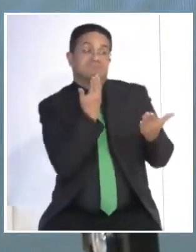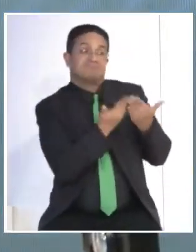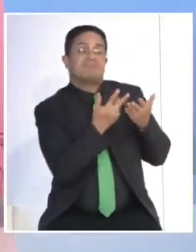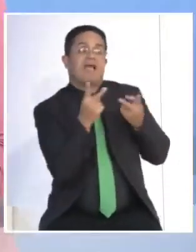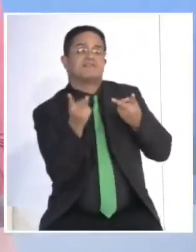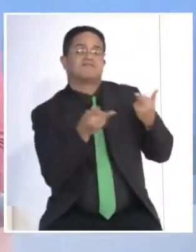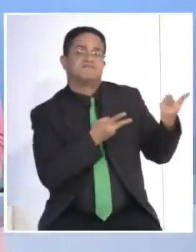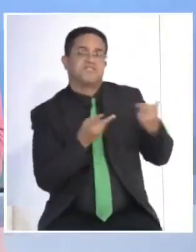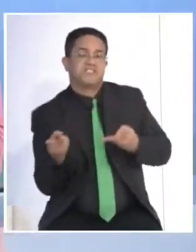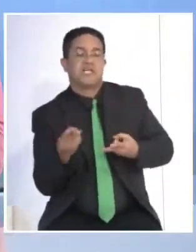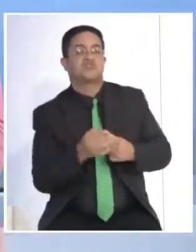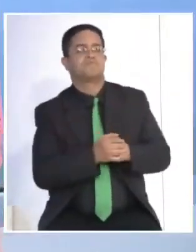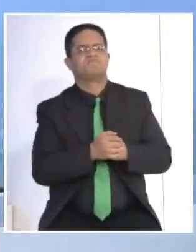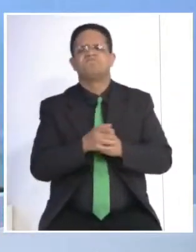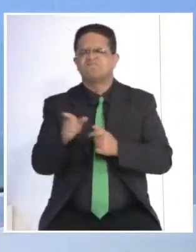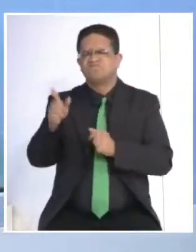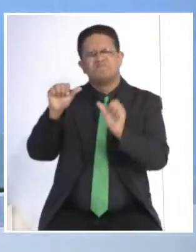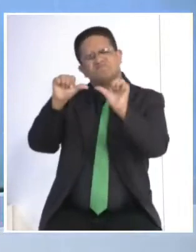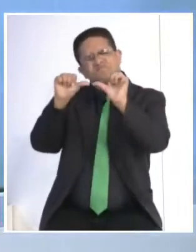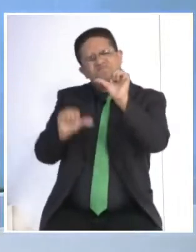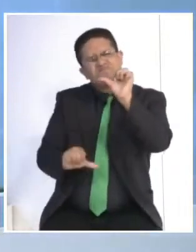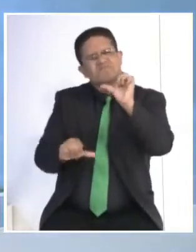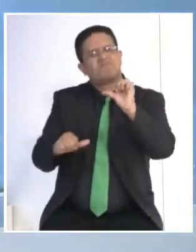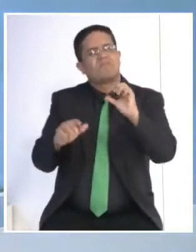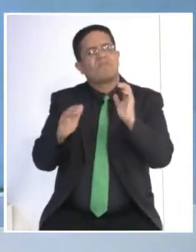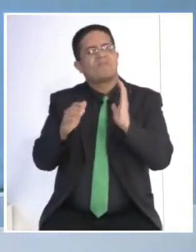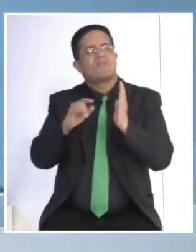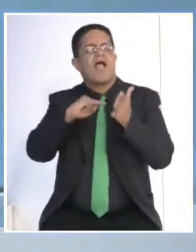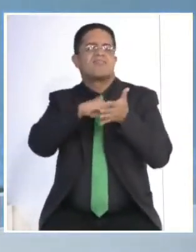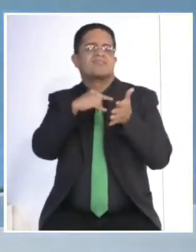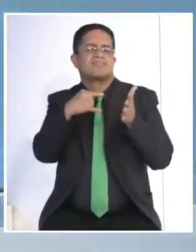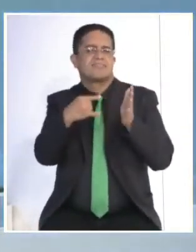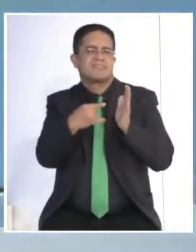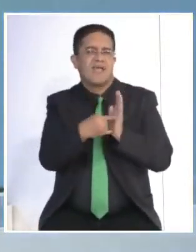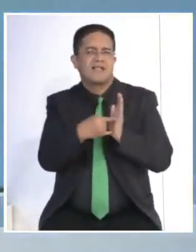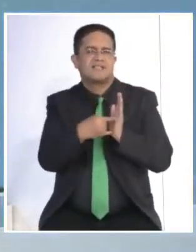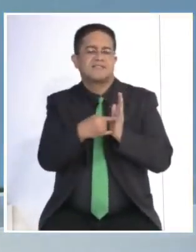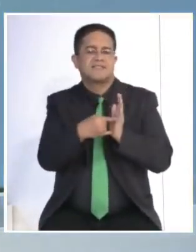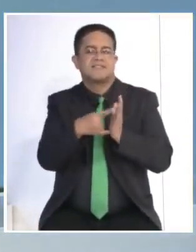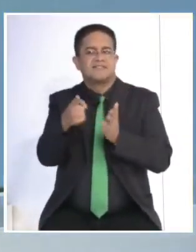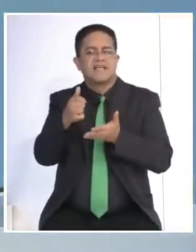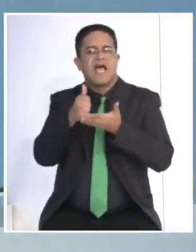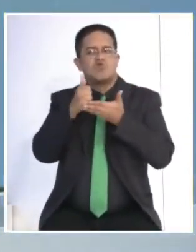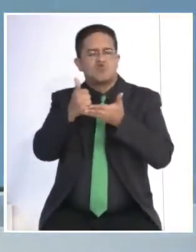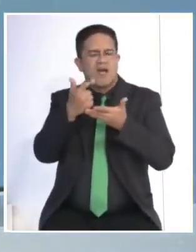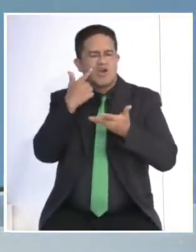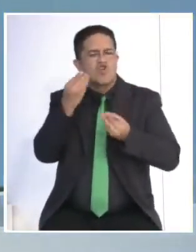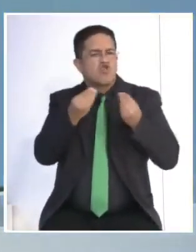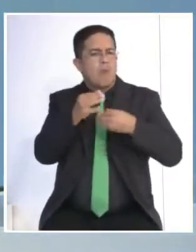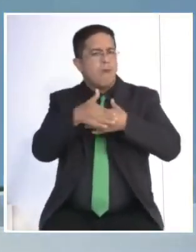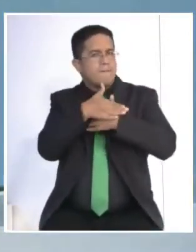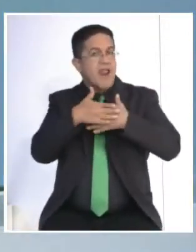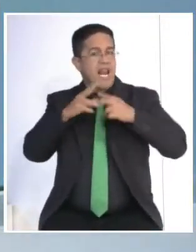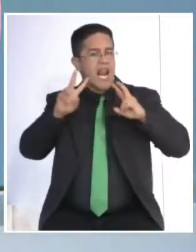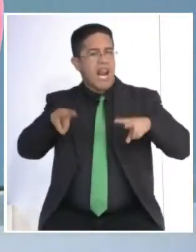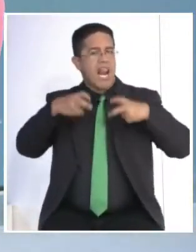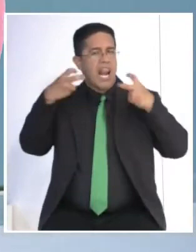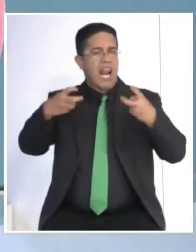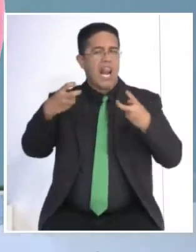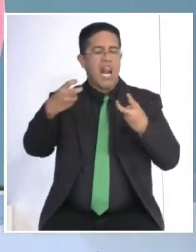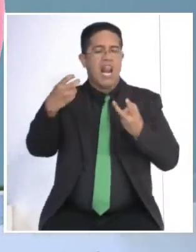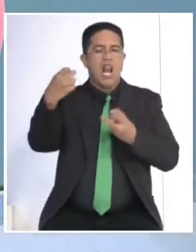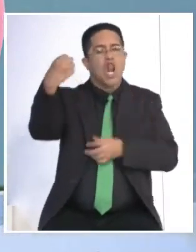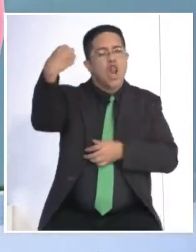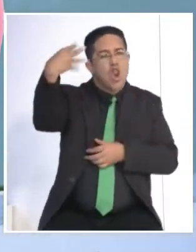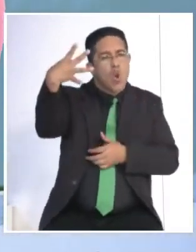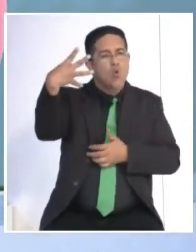invitación. Vamos a hablar un poco sobre esta técnica. Estamos hablando de rejuvener, rejuvenecer a través de técnicas con láser.